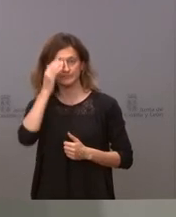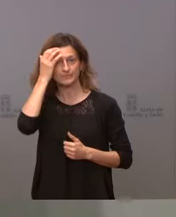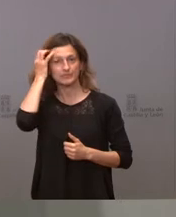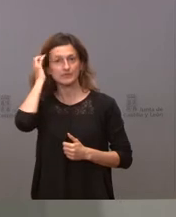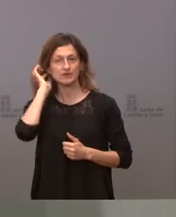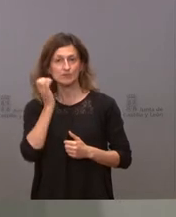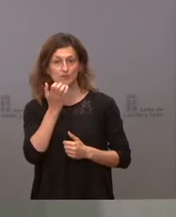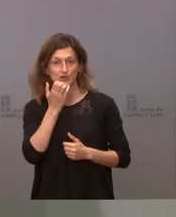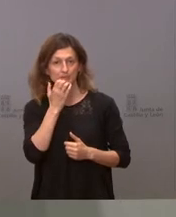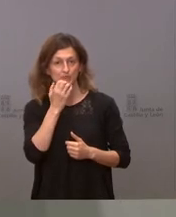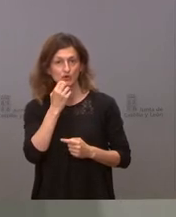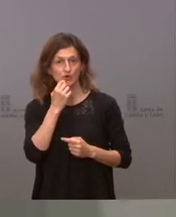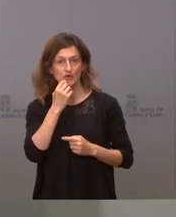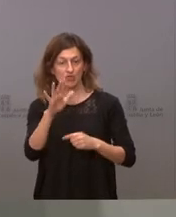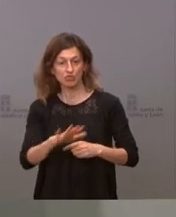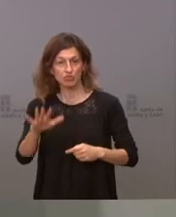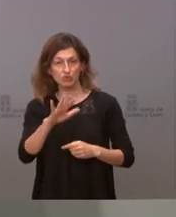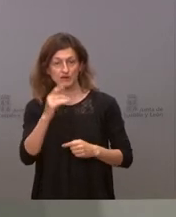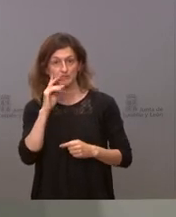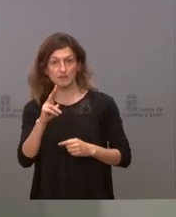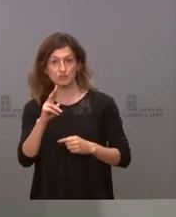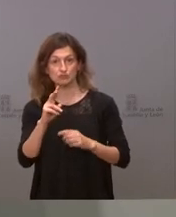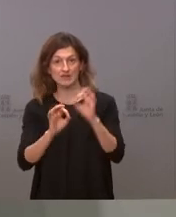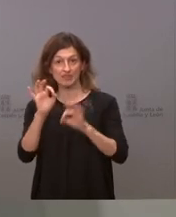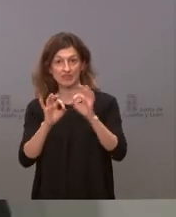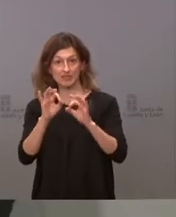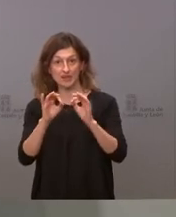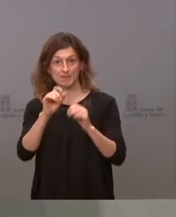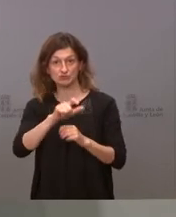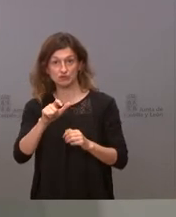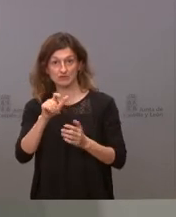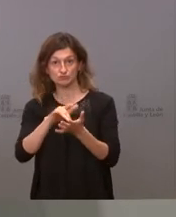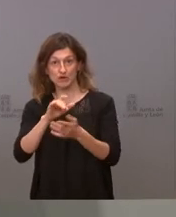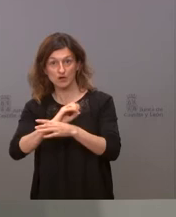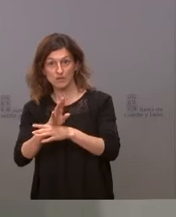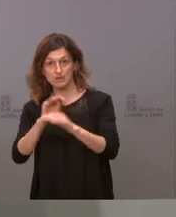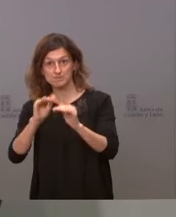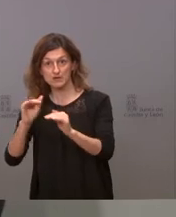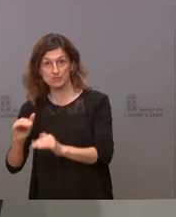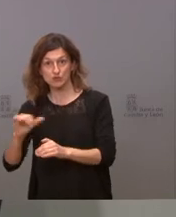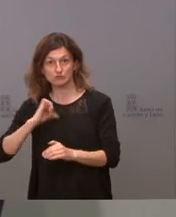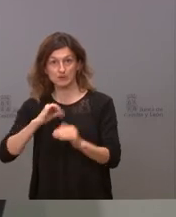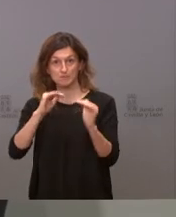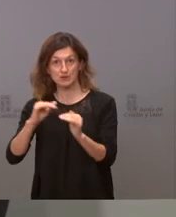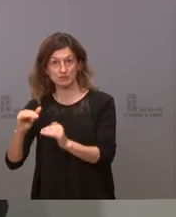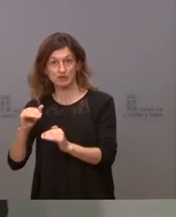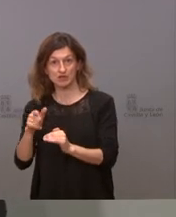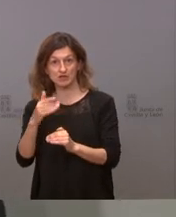aumentemos las restricciones cuando están bajando la incidencia y cuando está bajando la hospitalización.